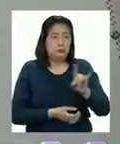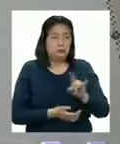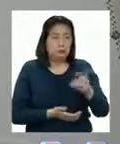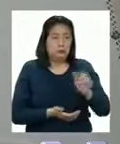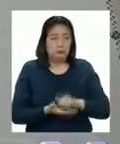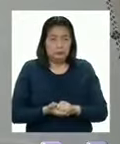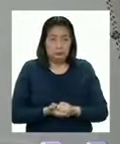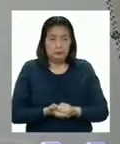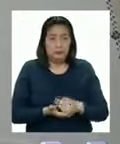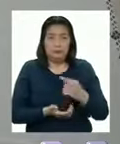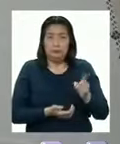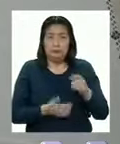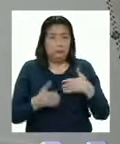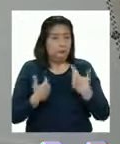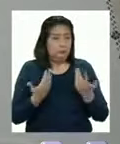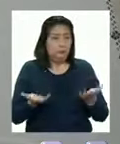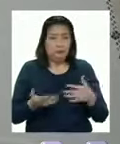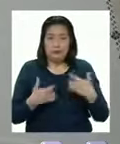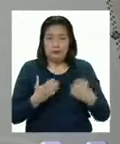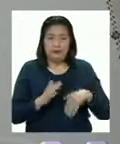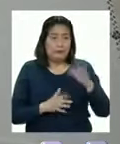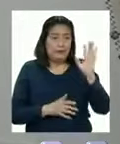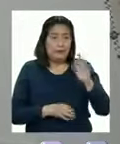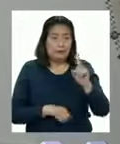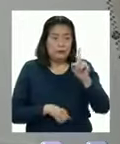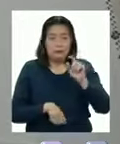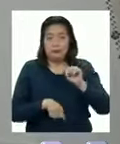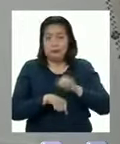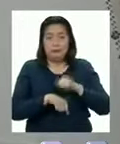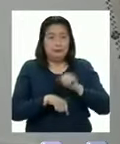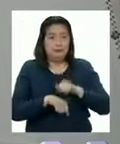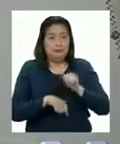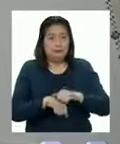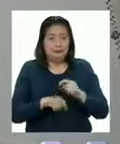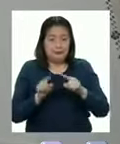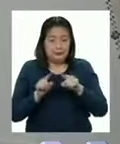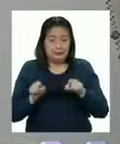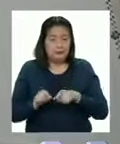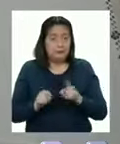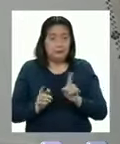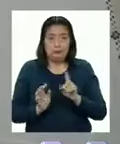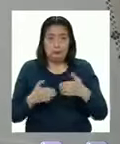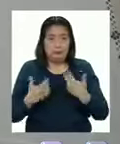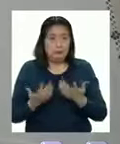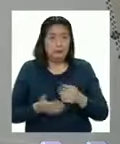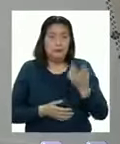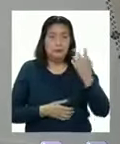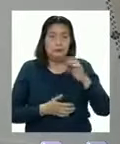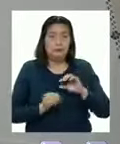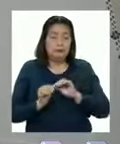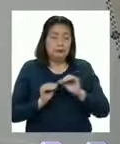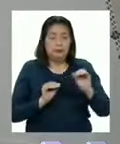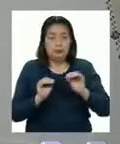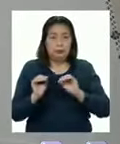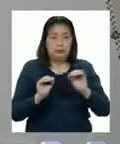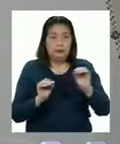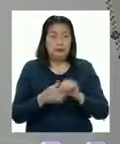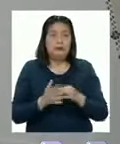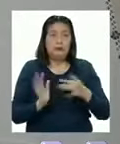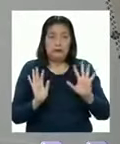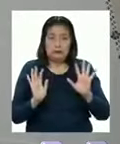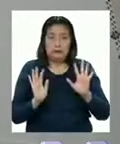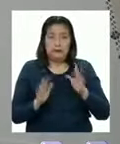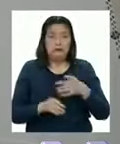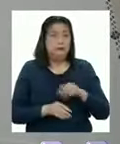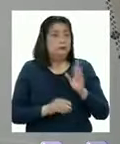este principio de que no puede haber más de una piedrita en cada casilla Es por eso que vamos a desplazarlas hasta